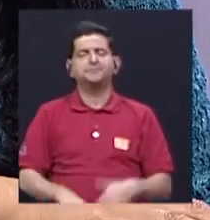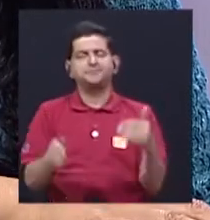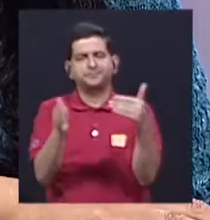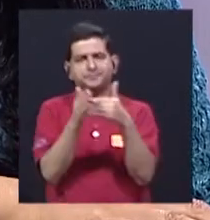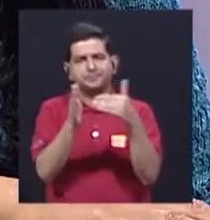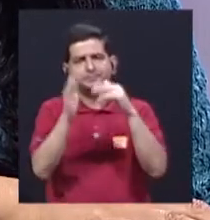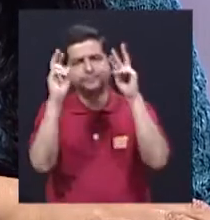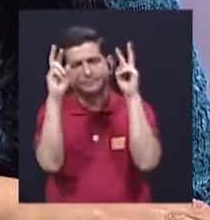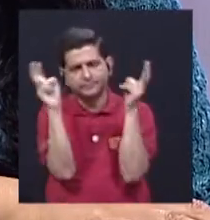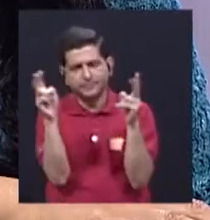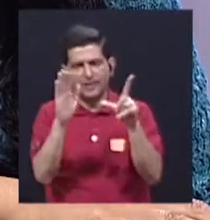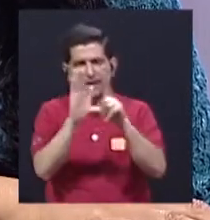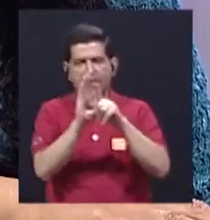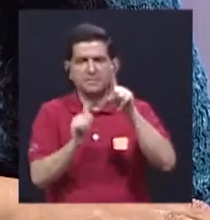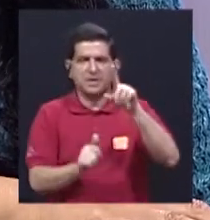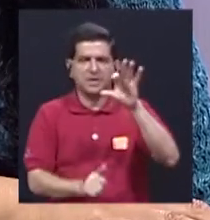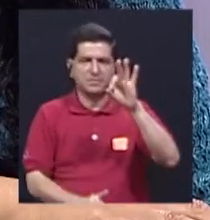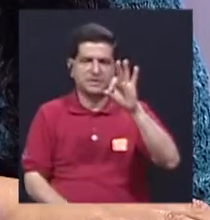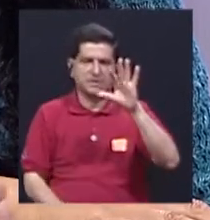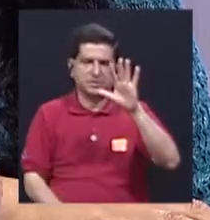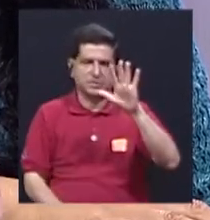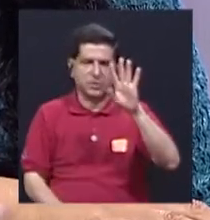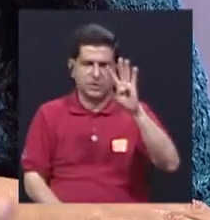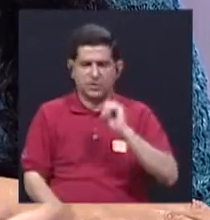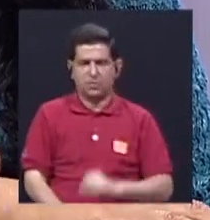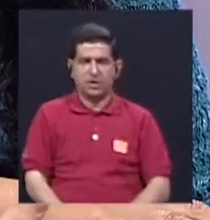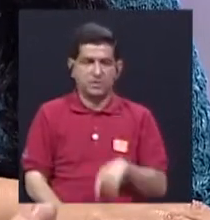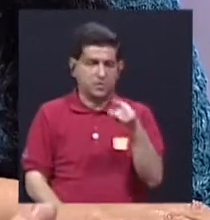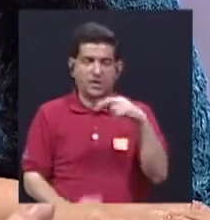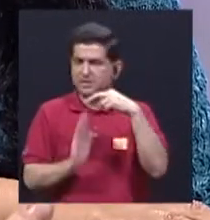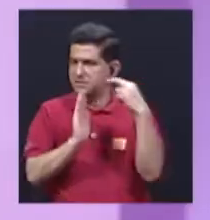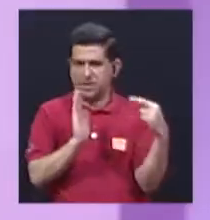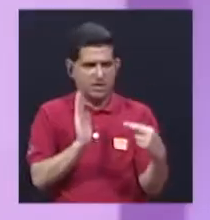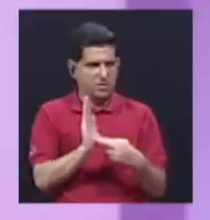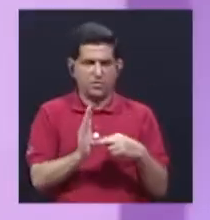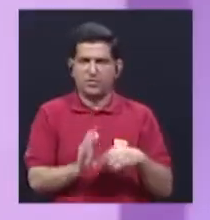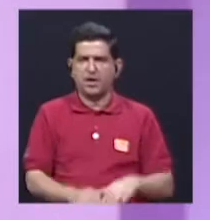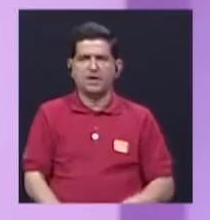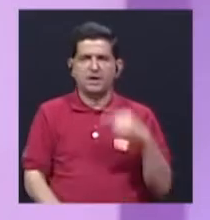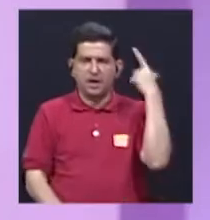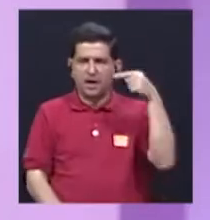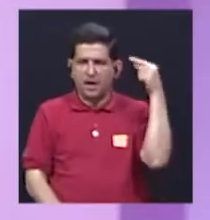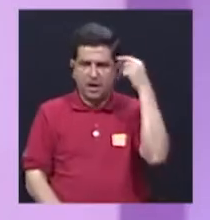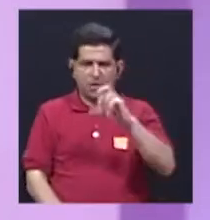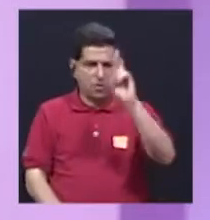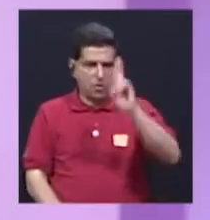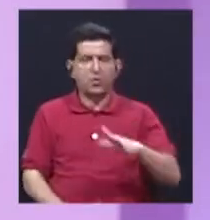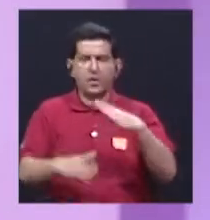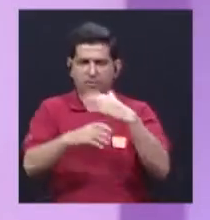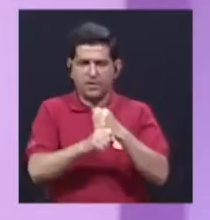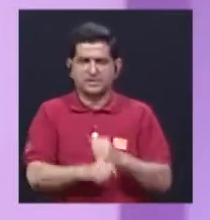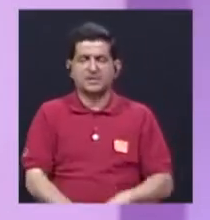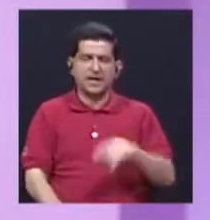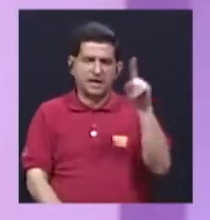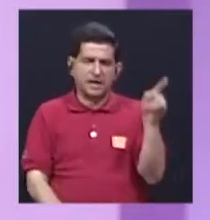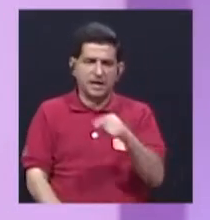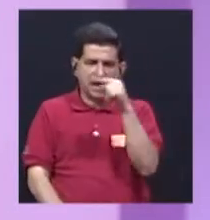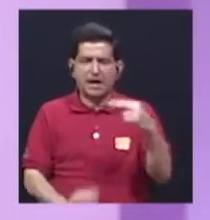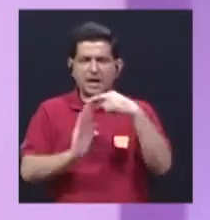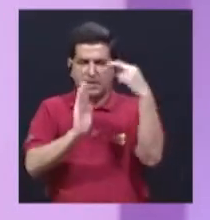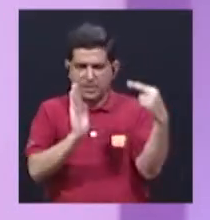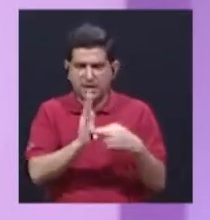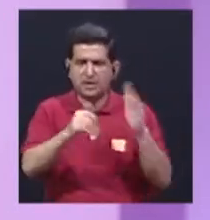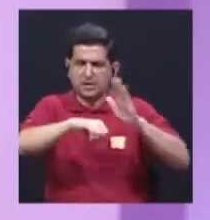de la ley del 54, esa no regulación que el Estado costarricense ha hecho, o esa desregulación que ha